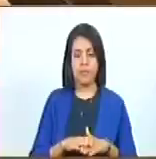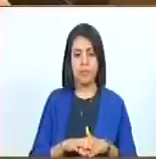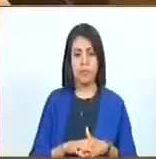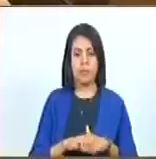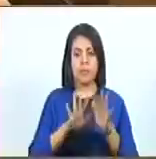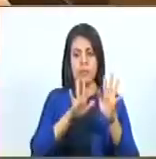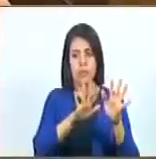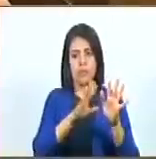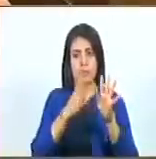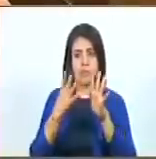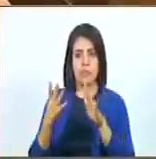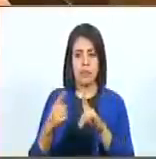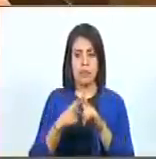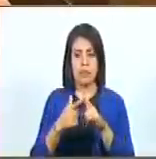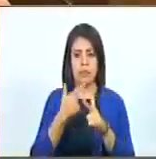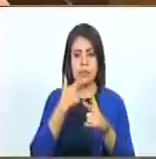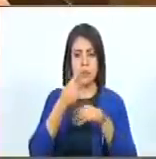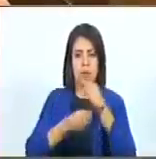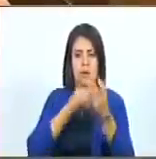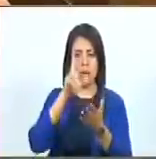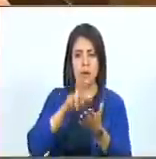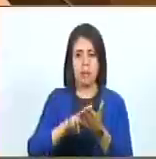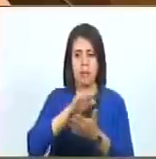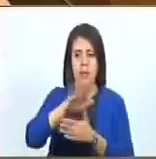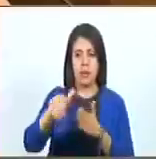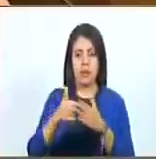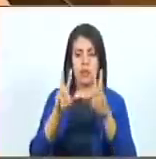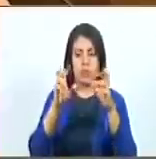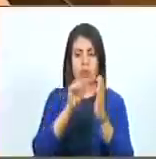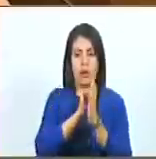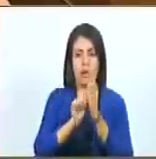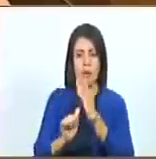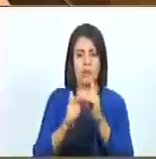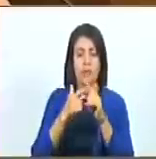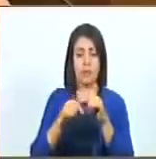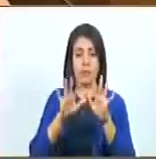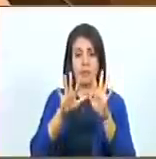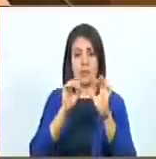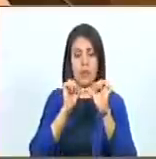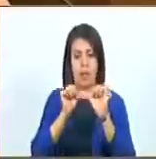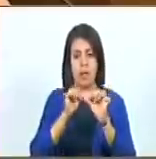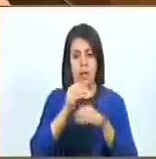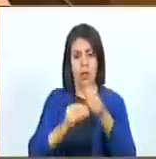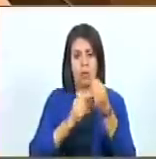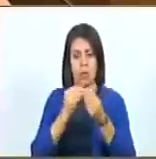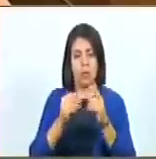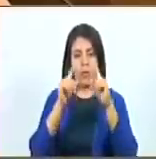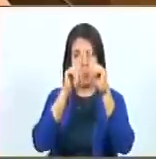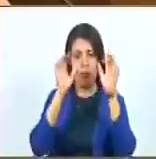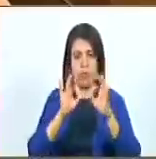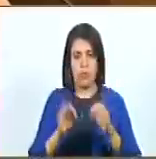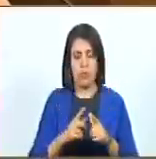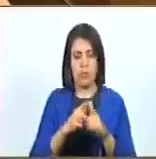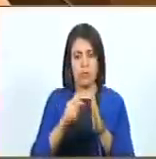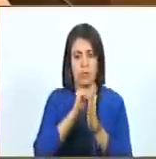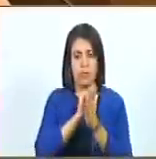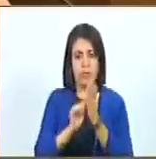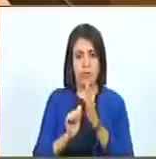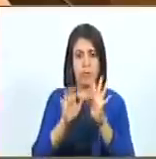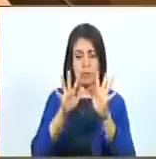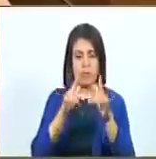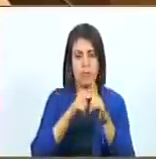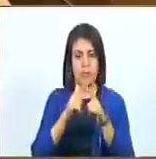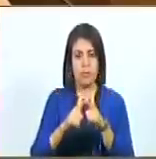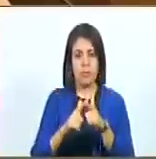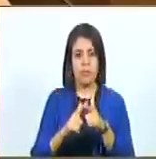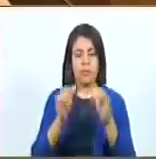Décimo noveno. Se propone aprobar el contenido del nuevo artículo 10 quedando redactado de la siguiente manera. Artículo 10.